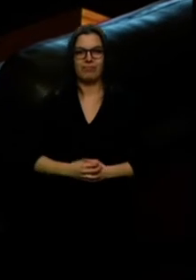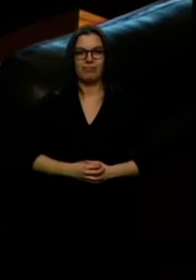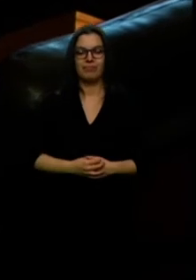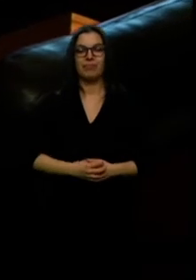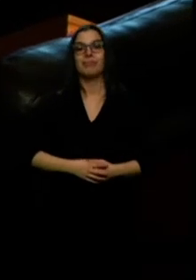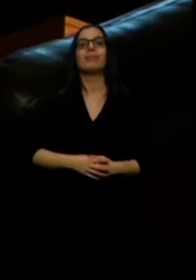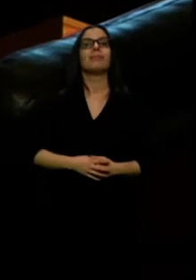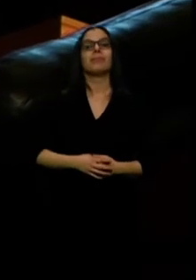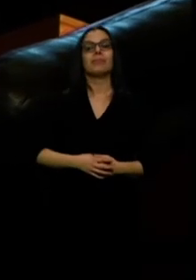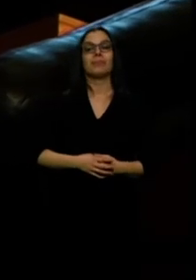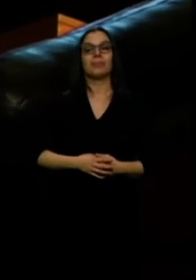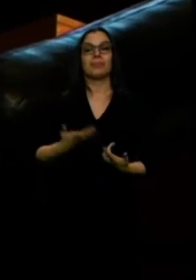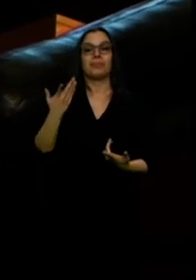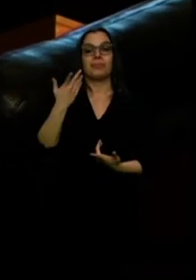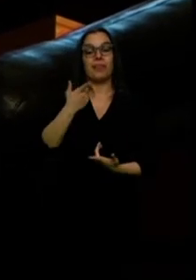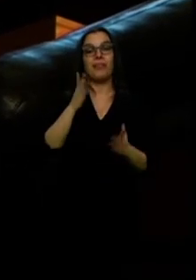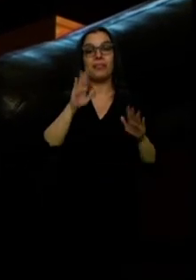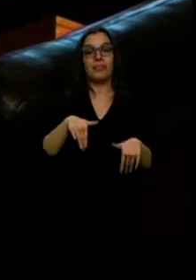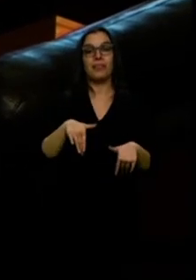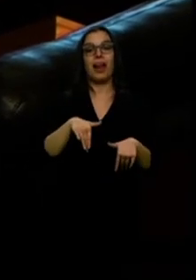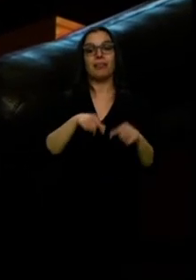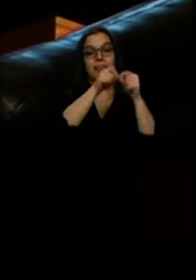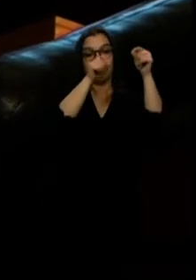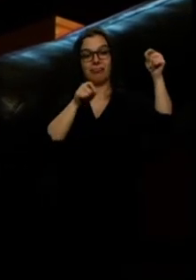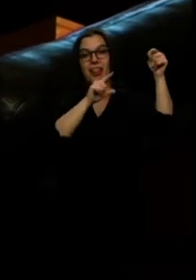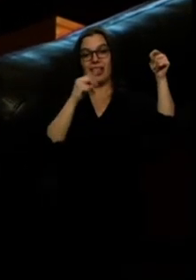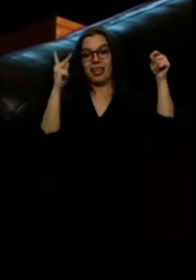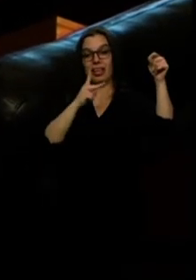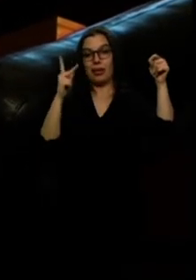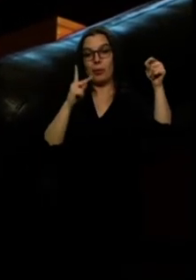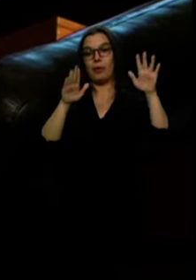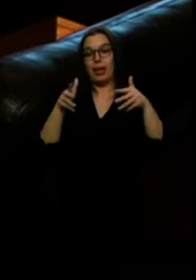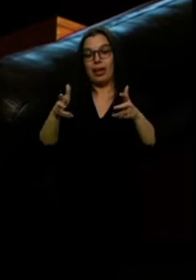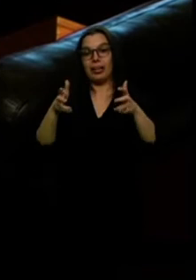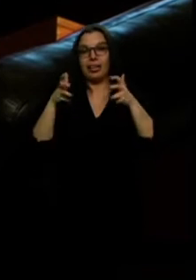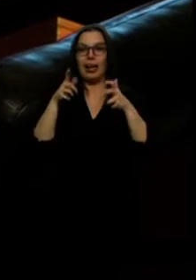kilómetros para ver la ilusión y sonrisa de esta familia en un rey mago muy sabroso.